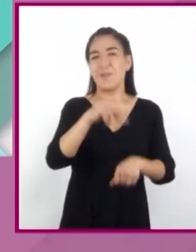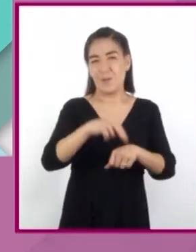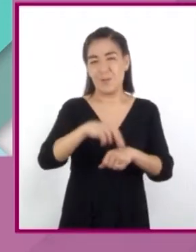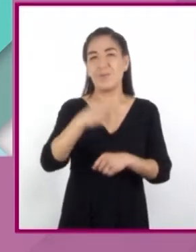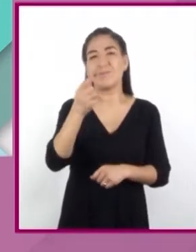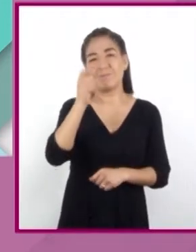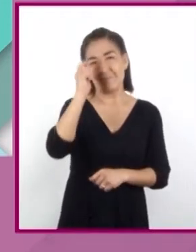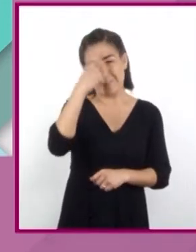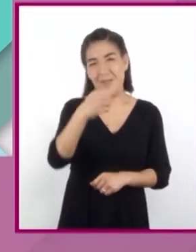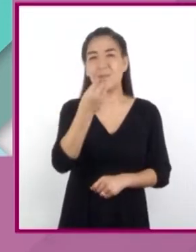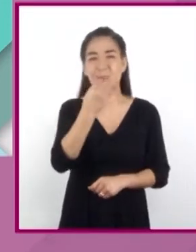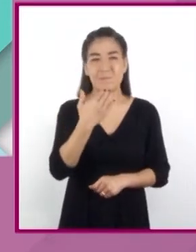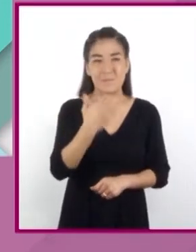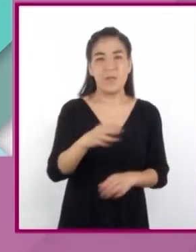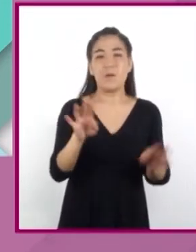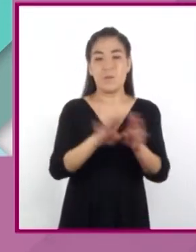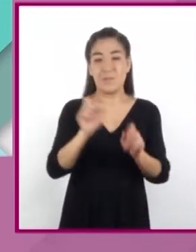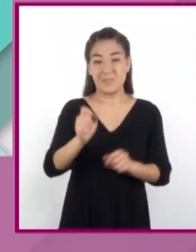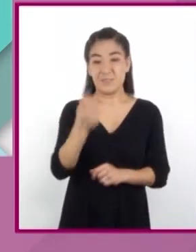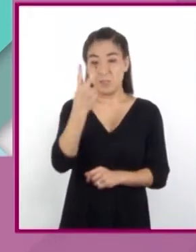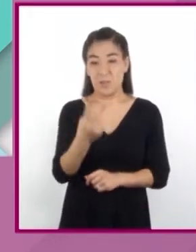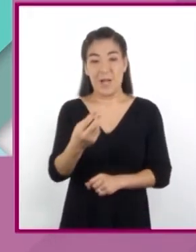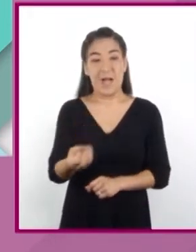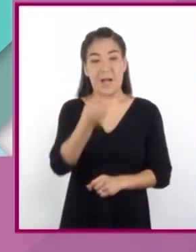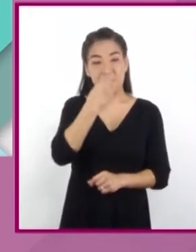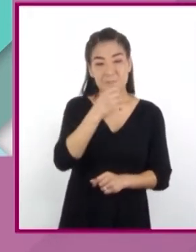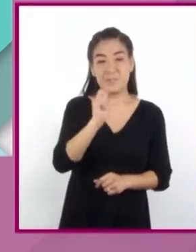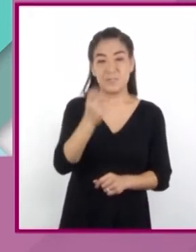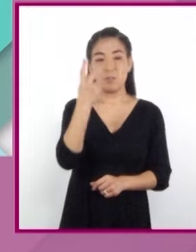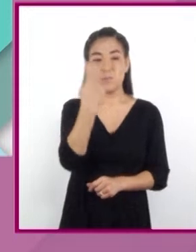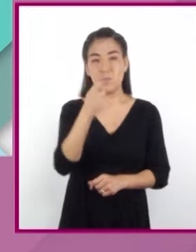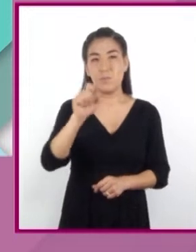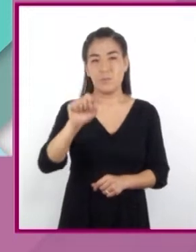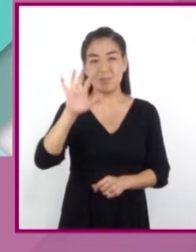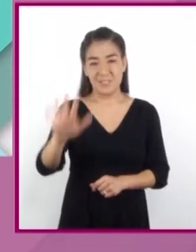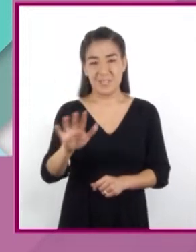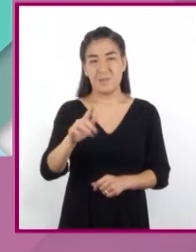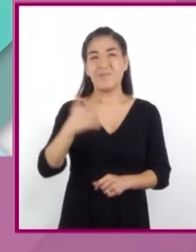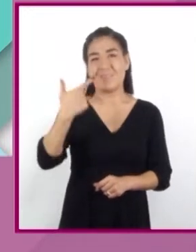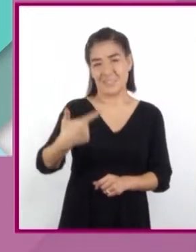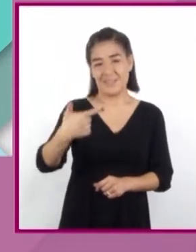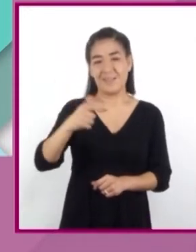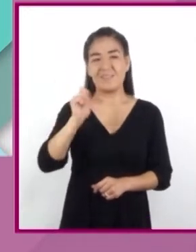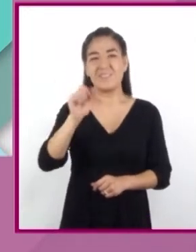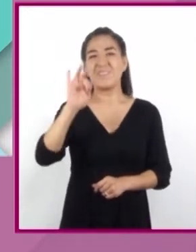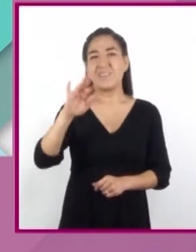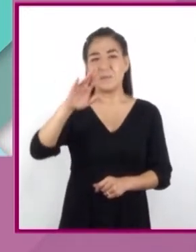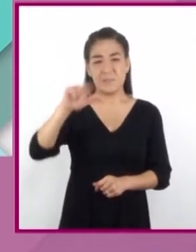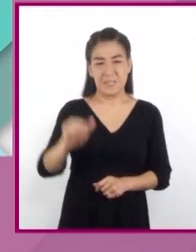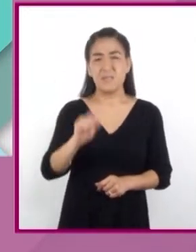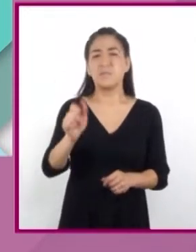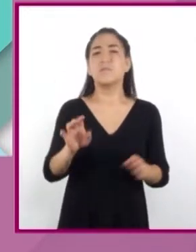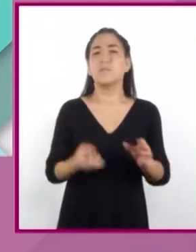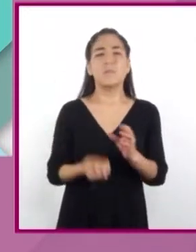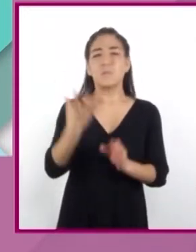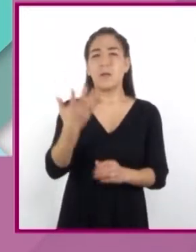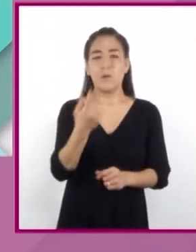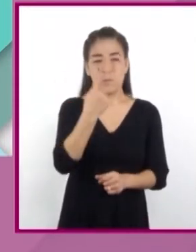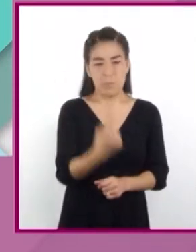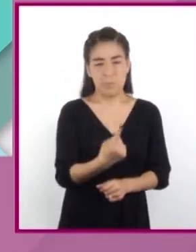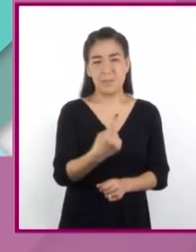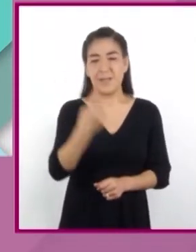al comer dos ciruelas estoy ingiriendo 1.5 gramos de fibra, ¿qué cantidad de fibra se ingiere al comer 1,